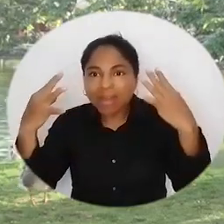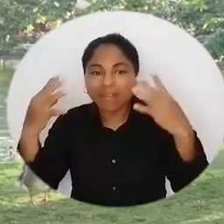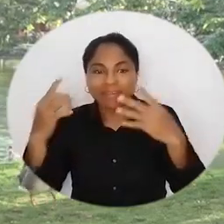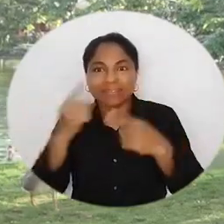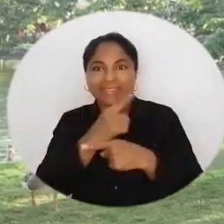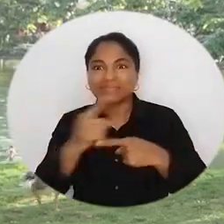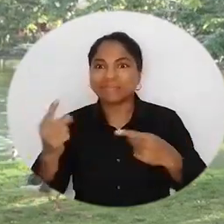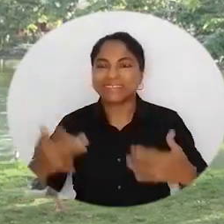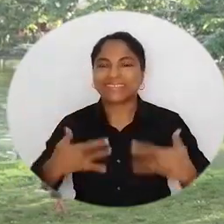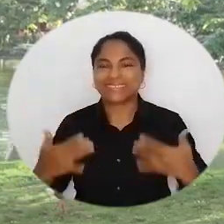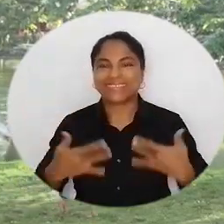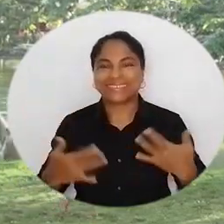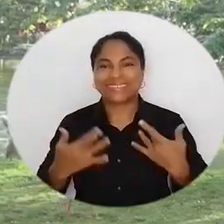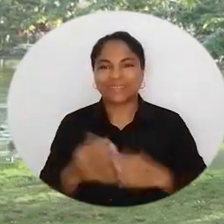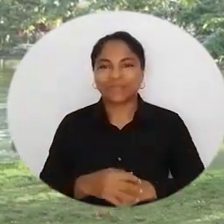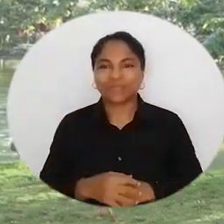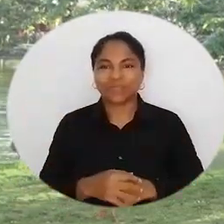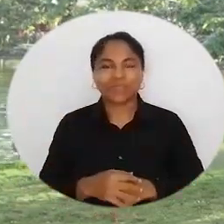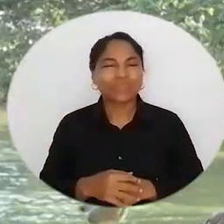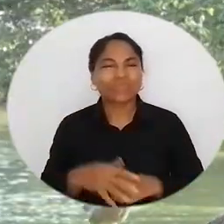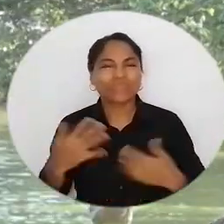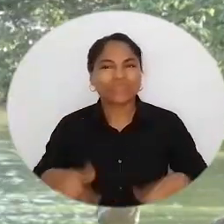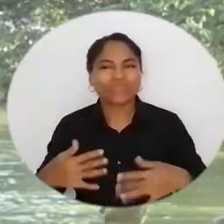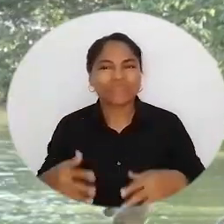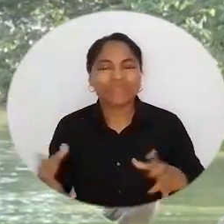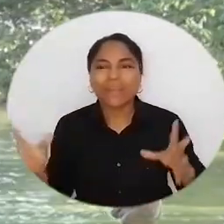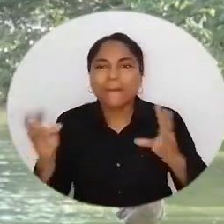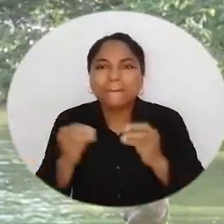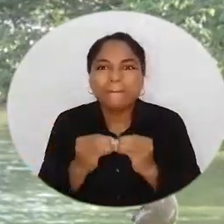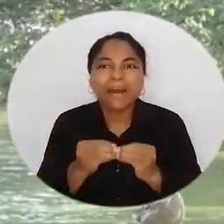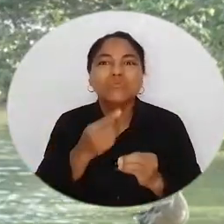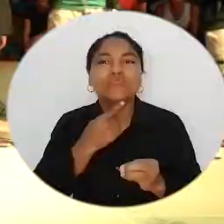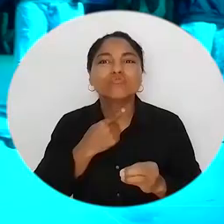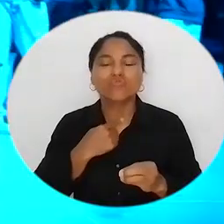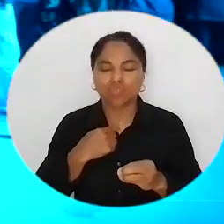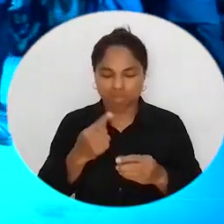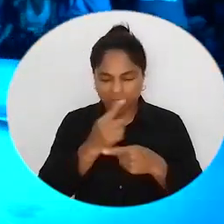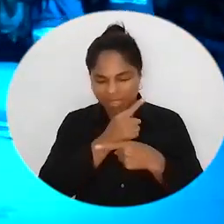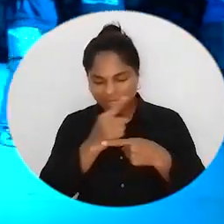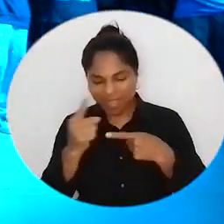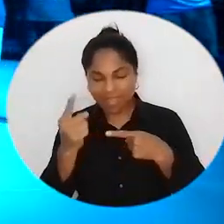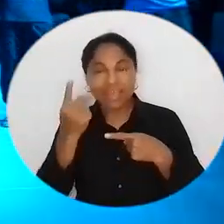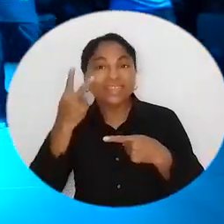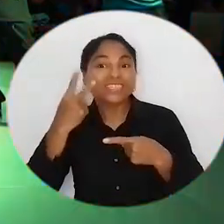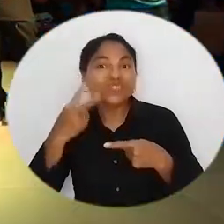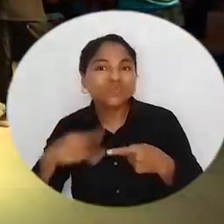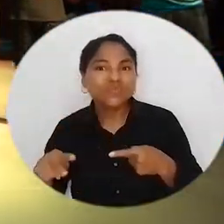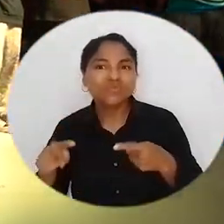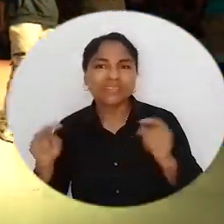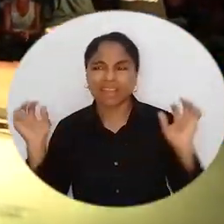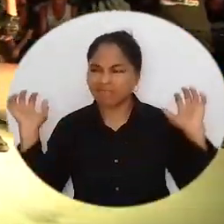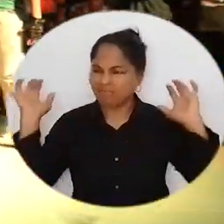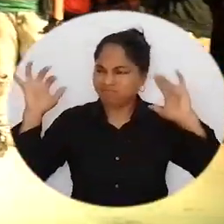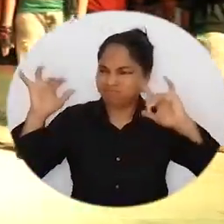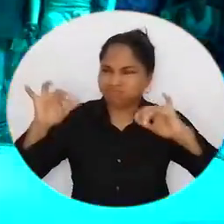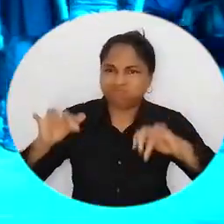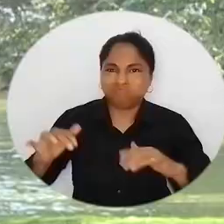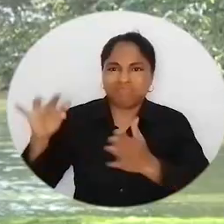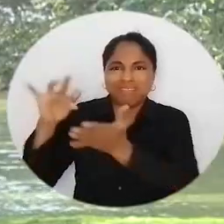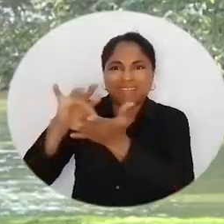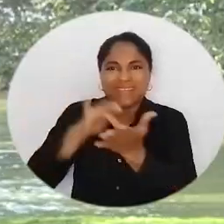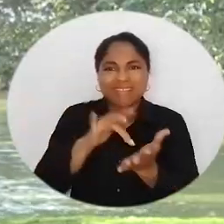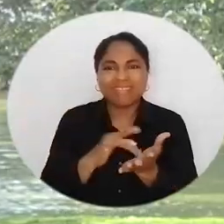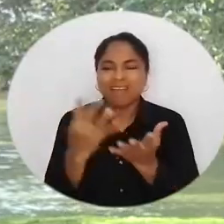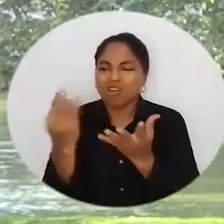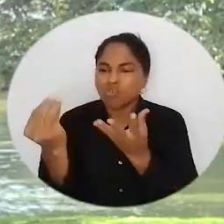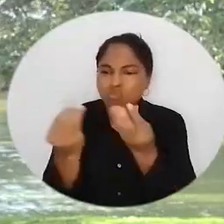evento que más me llamó la atención fue el del segundo día, con la presentación de la cantidad de grupos